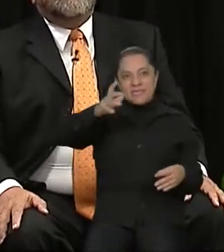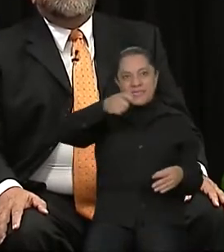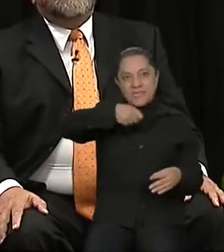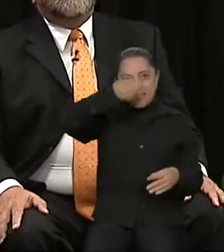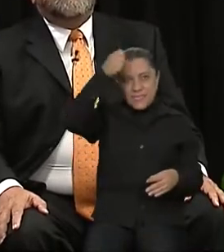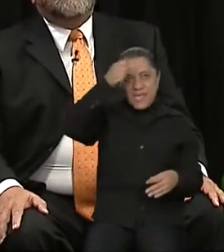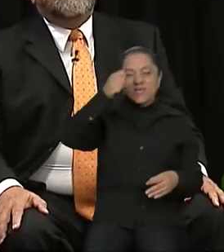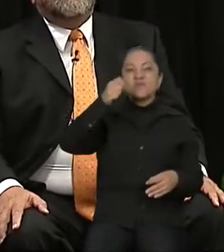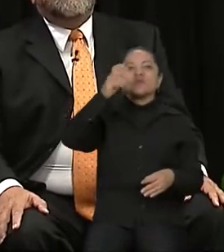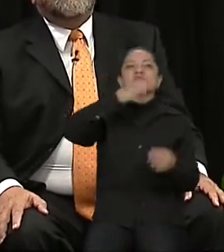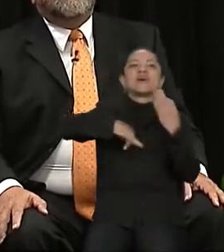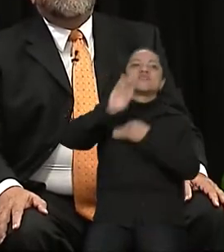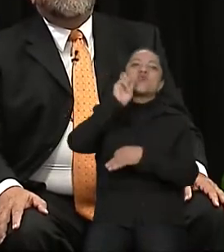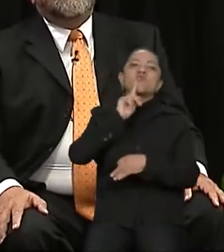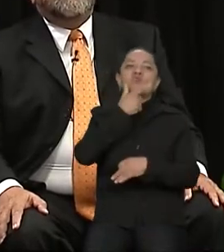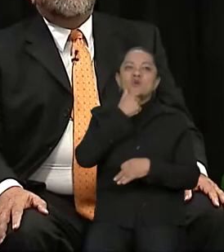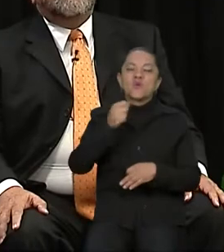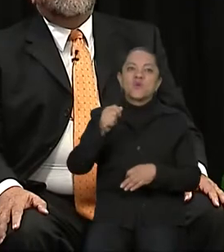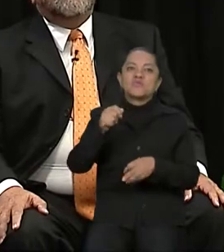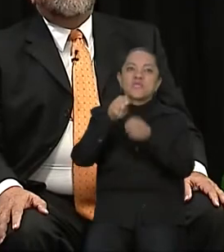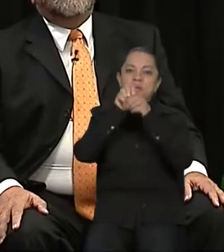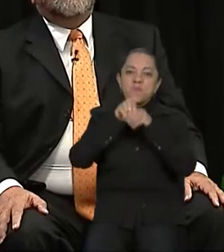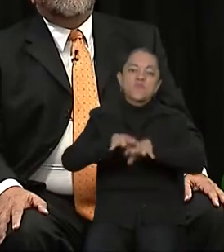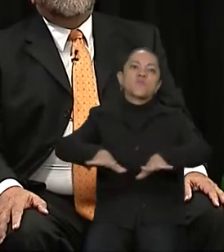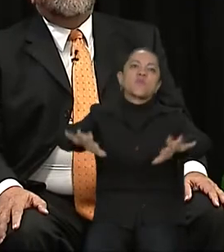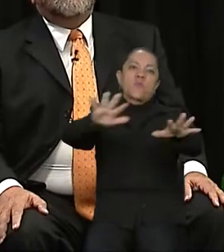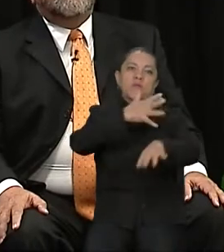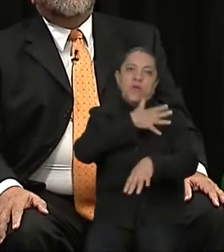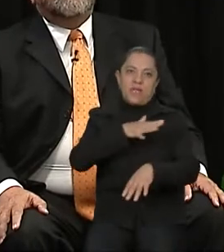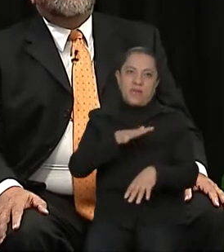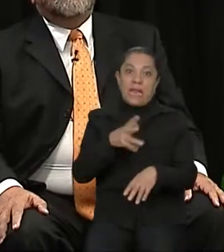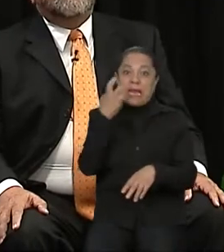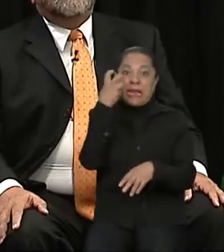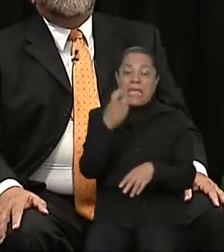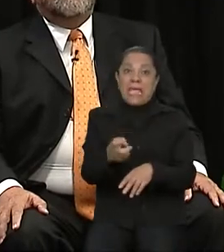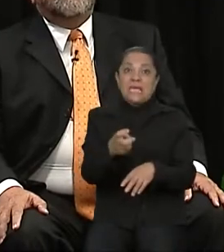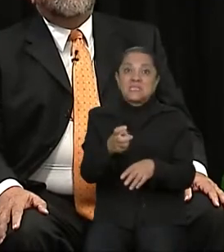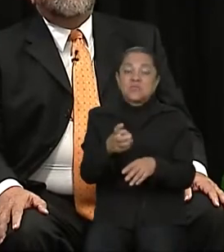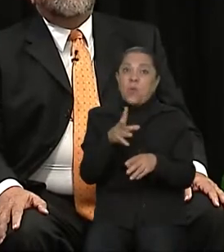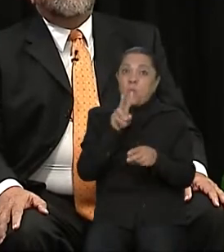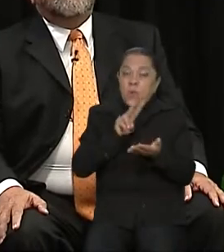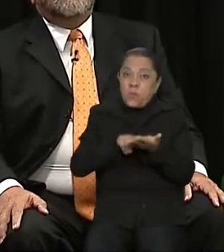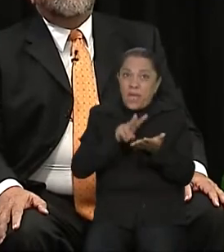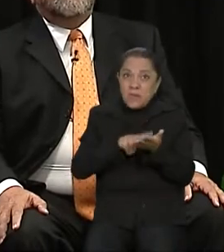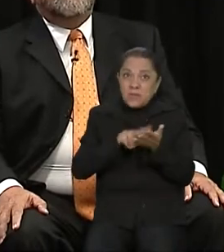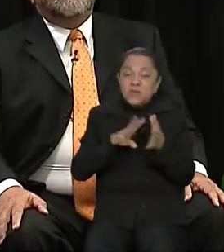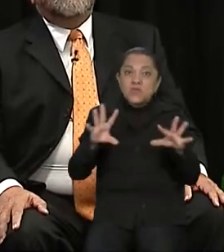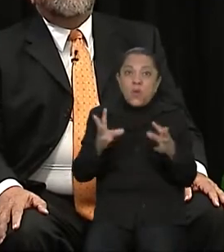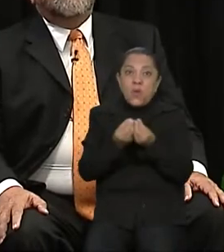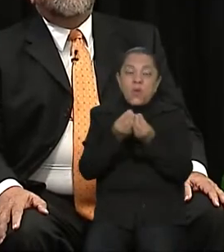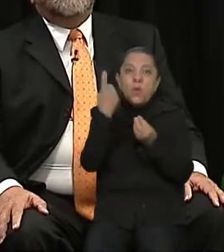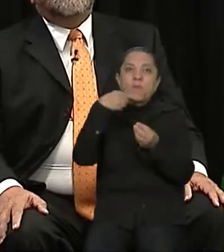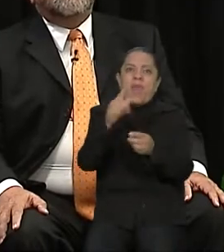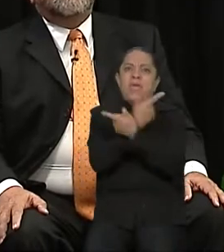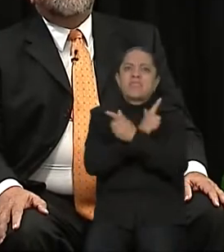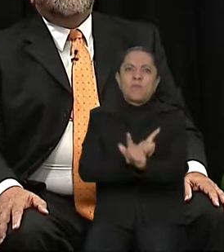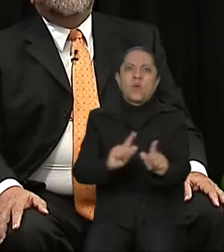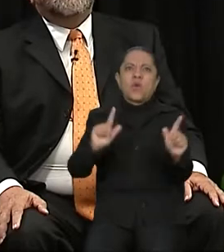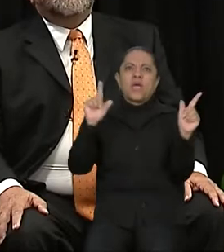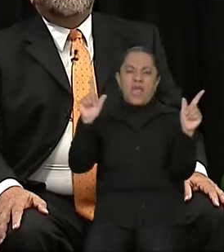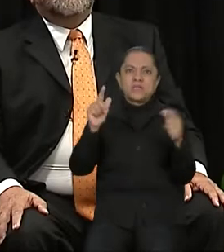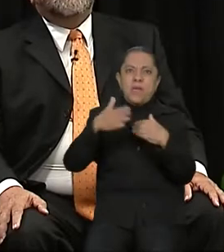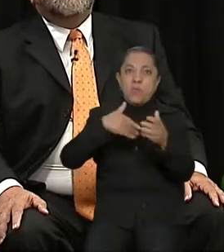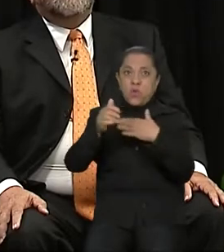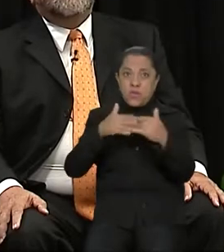se nutre de una necesidad de la democracia representativa contemporánea. Avanzar hacia